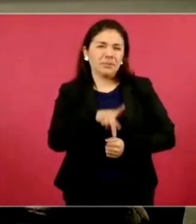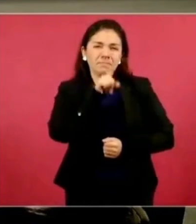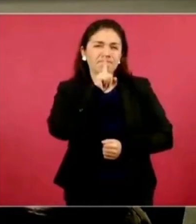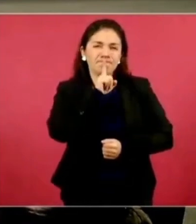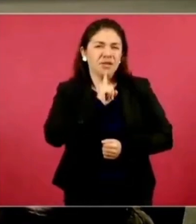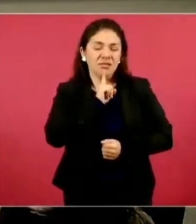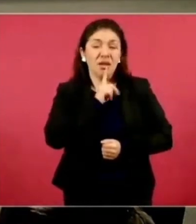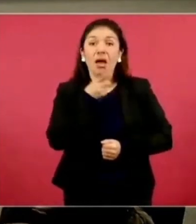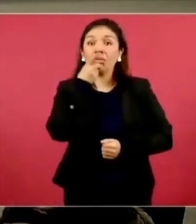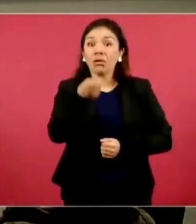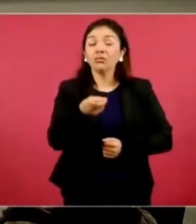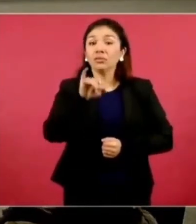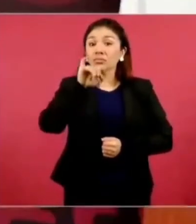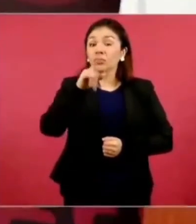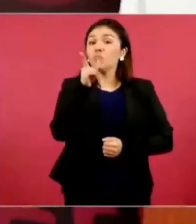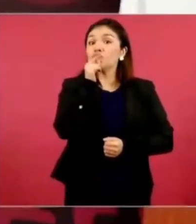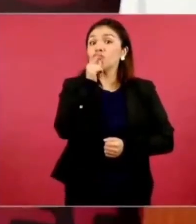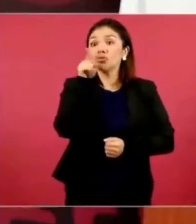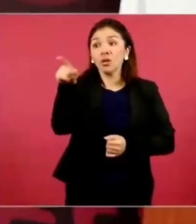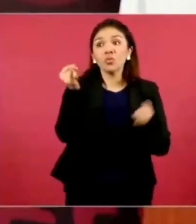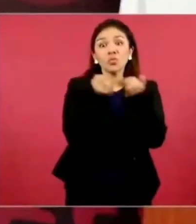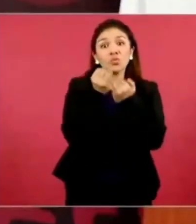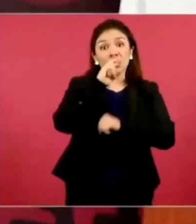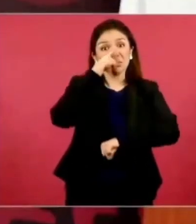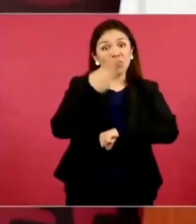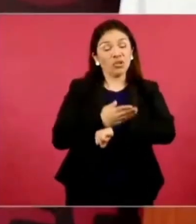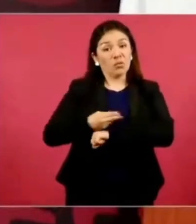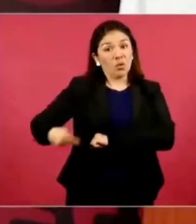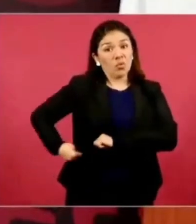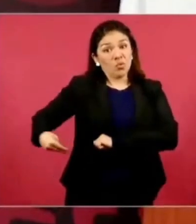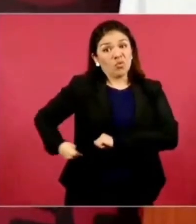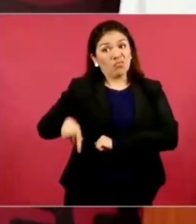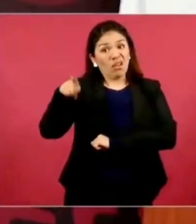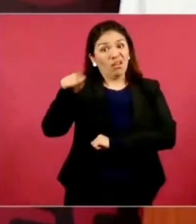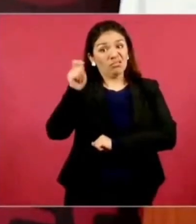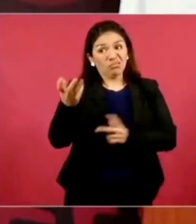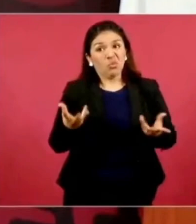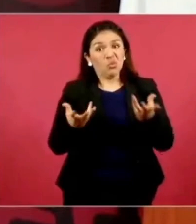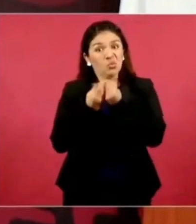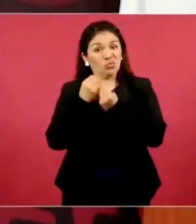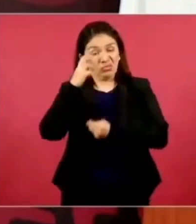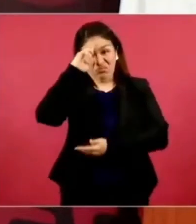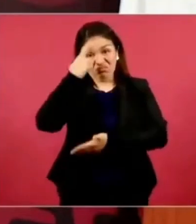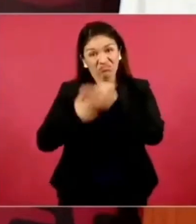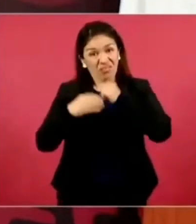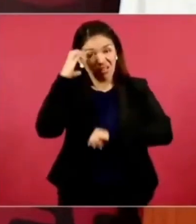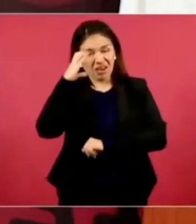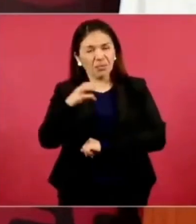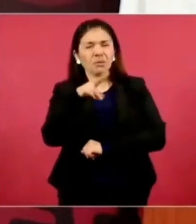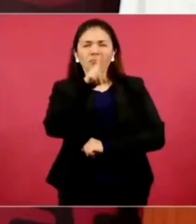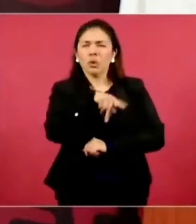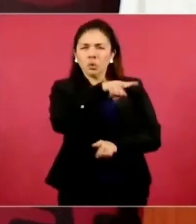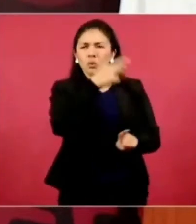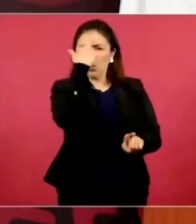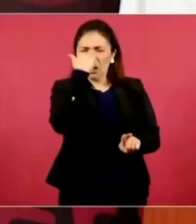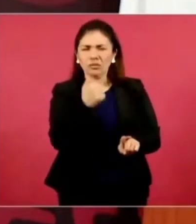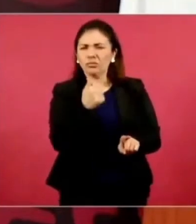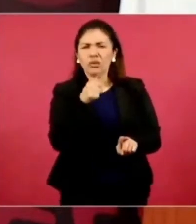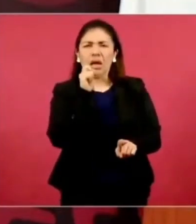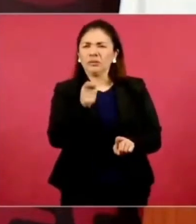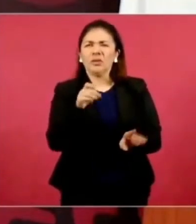que participaron policías, lo cual, como usted dice, y tiene toda la razón, es ofensivo